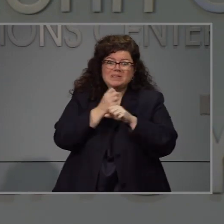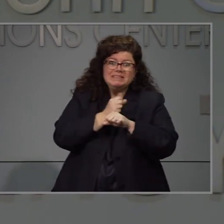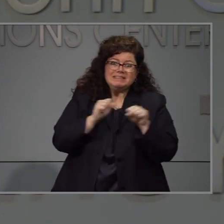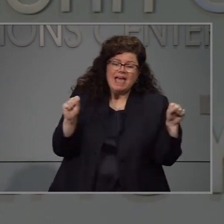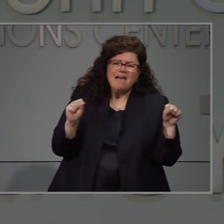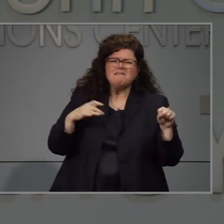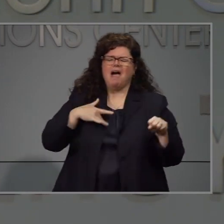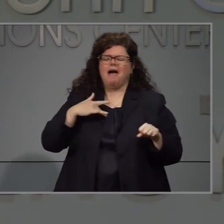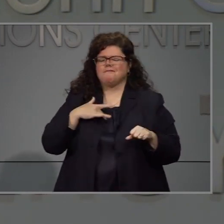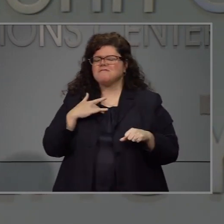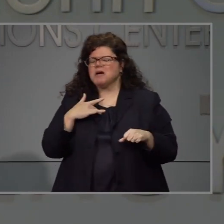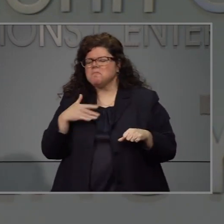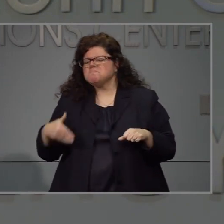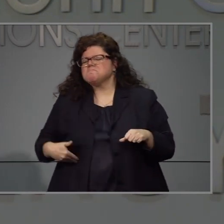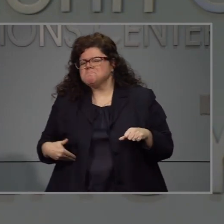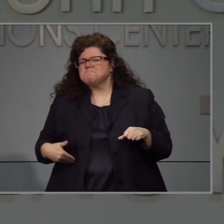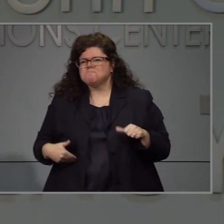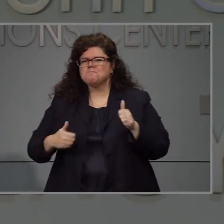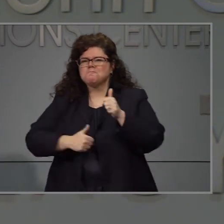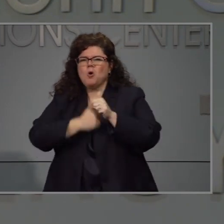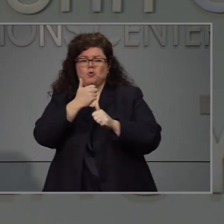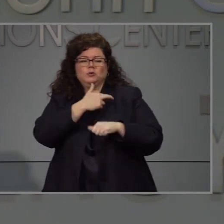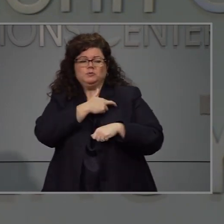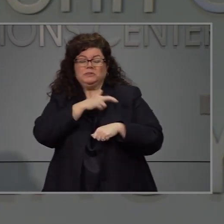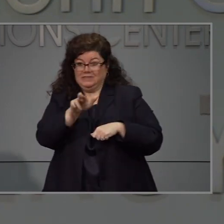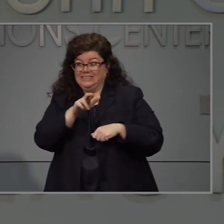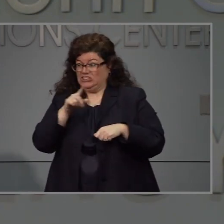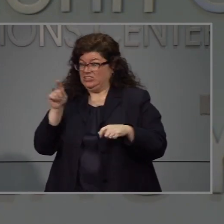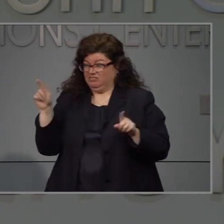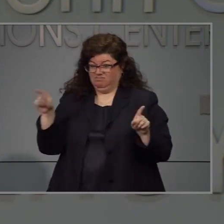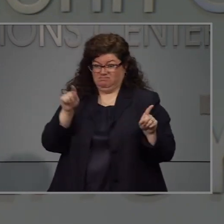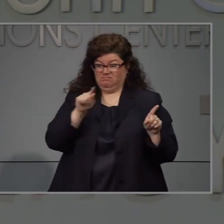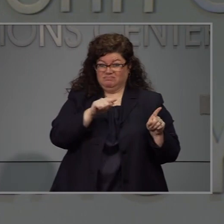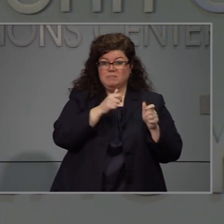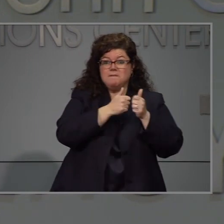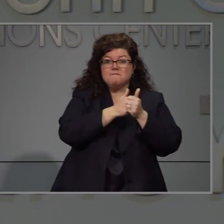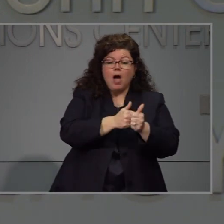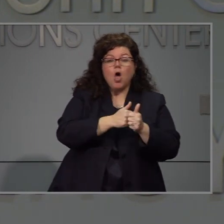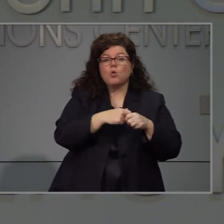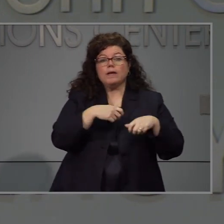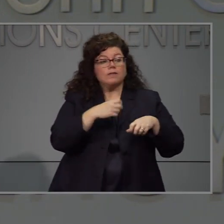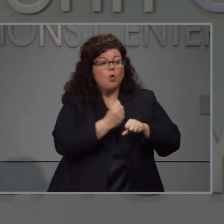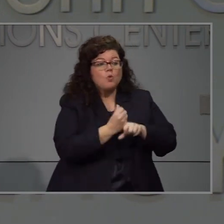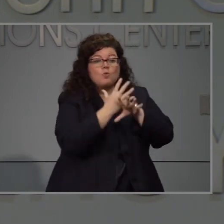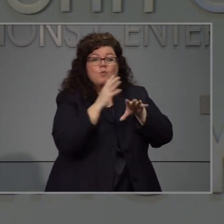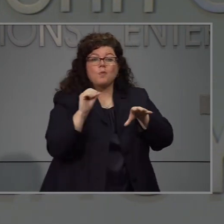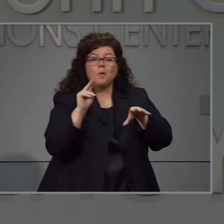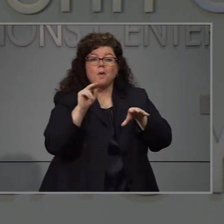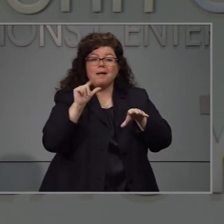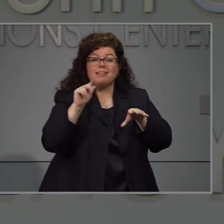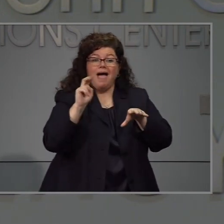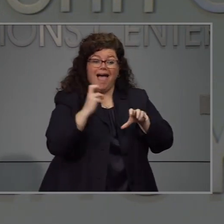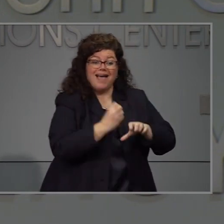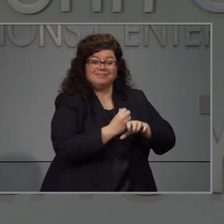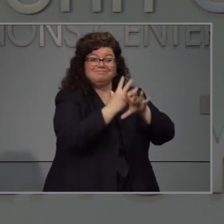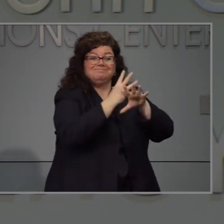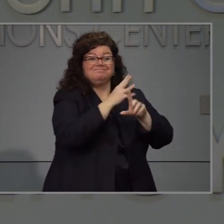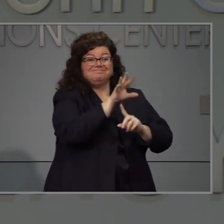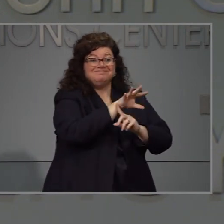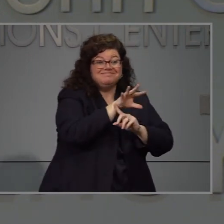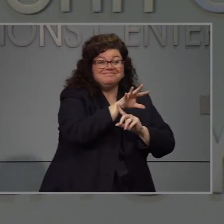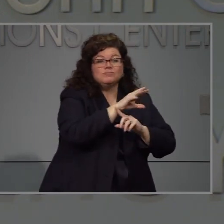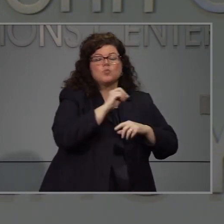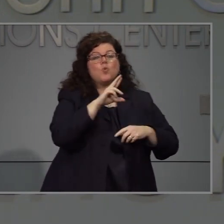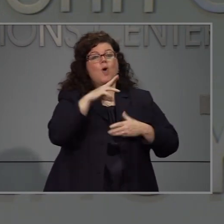Yo creo que la mayoría y la mayor parte de las denominaciones han estado haciendo servicios en línea.